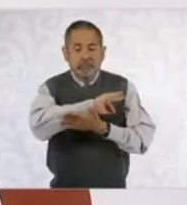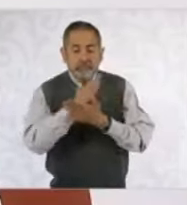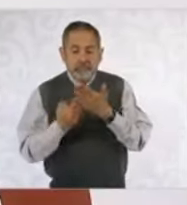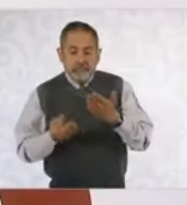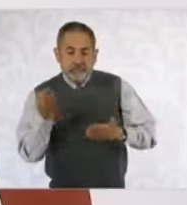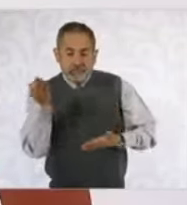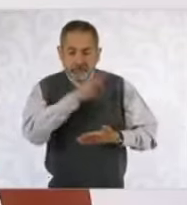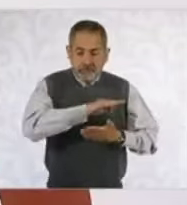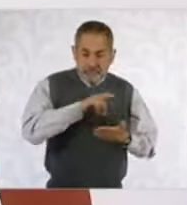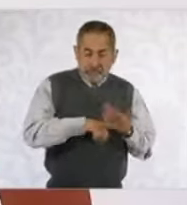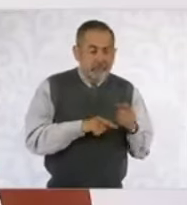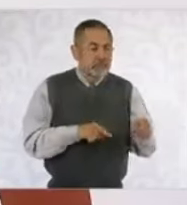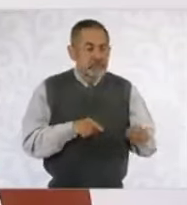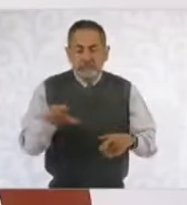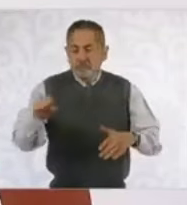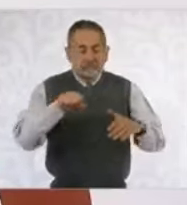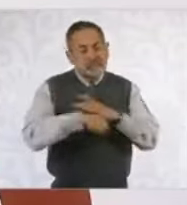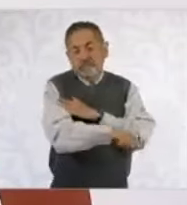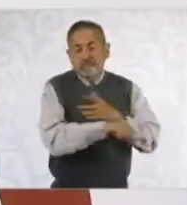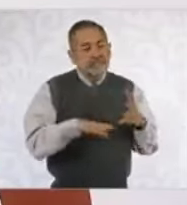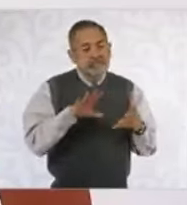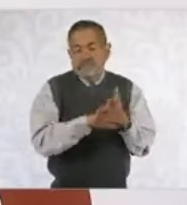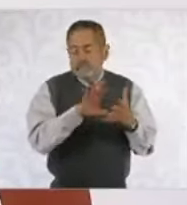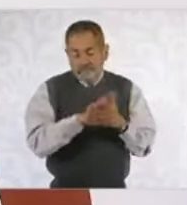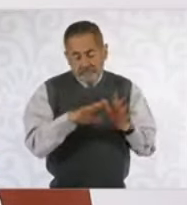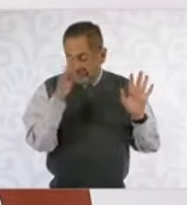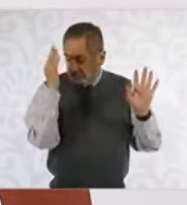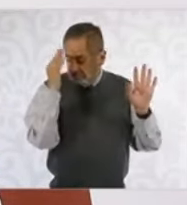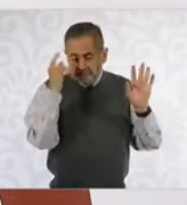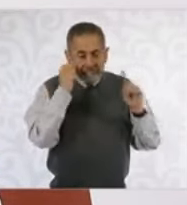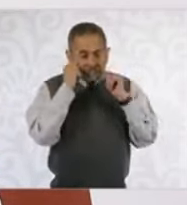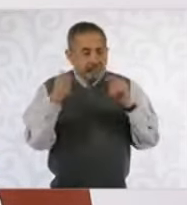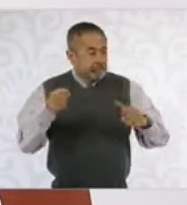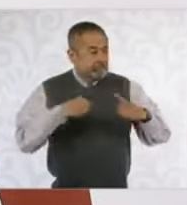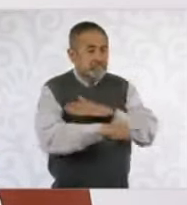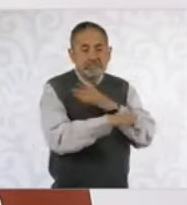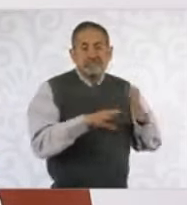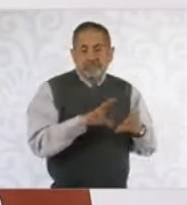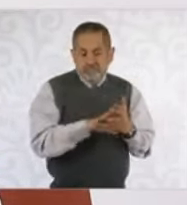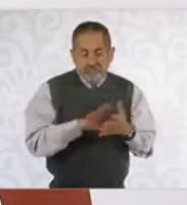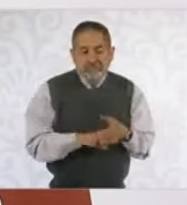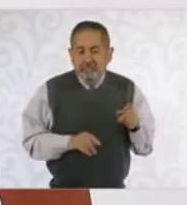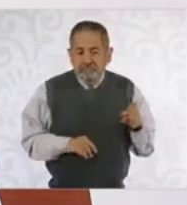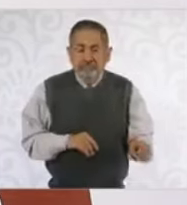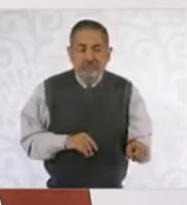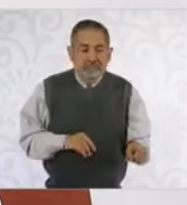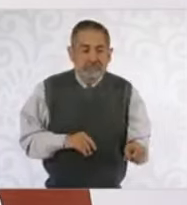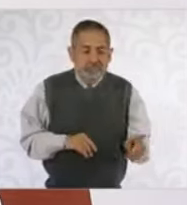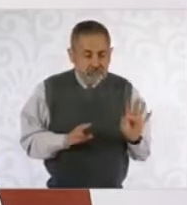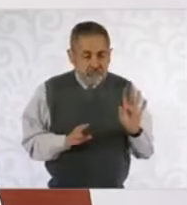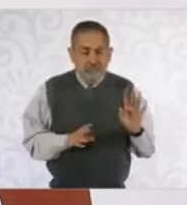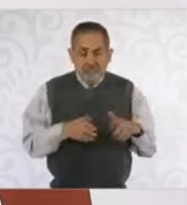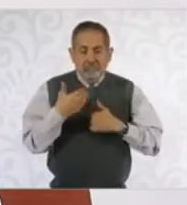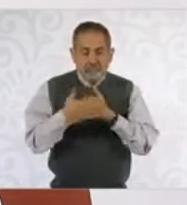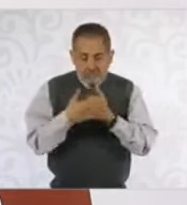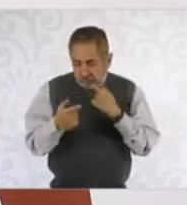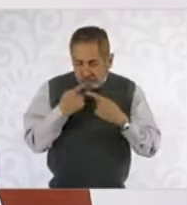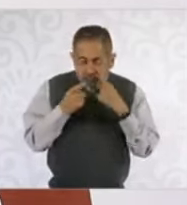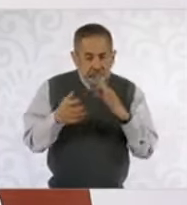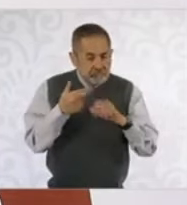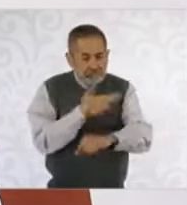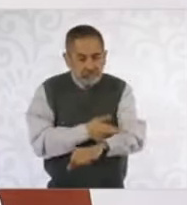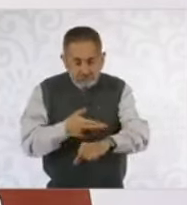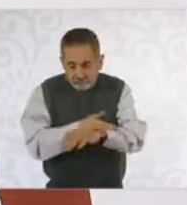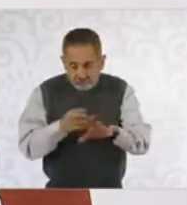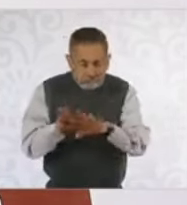prisión preventiva oficiosa y vamos a dedicar un esfuerzo muy